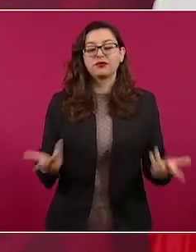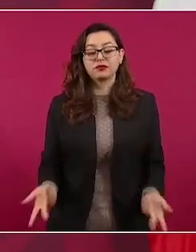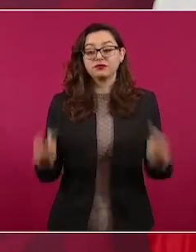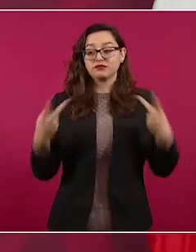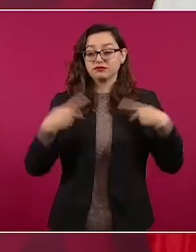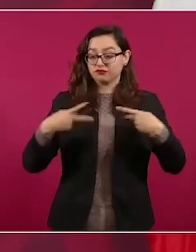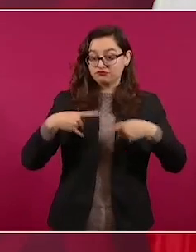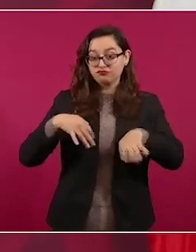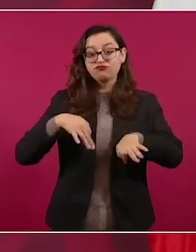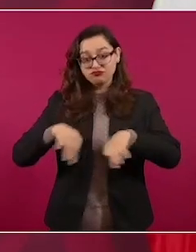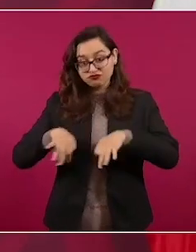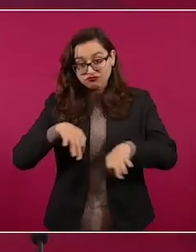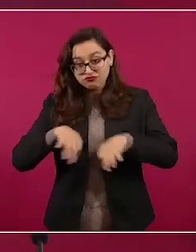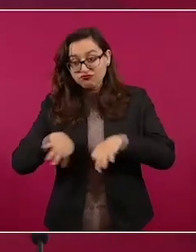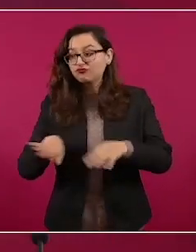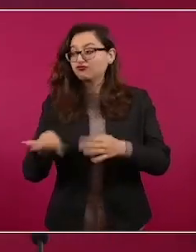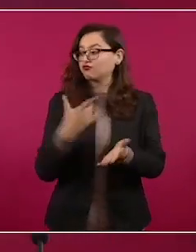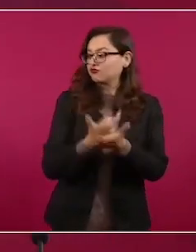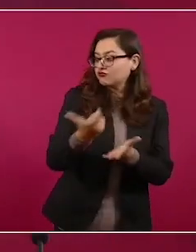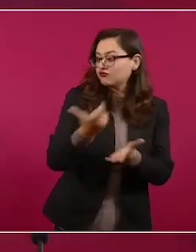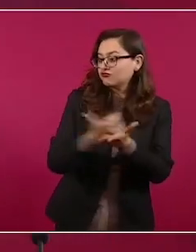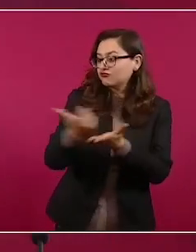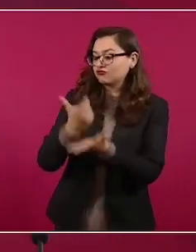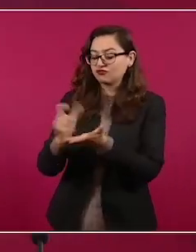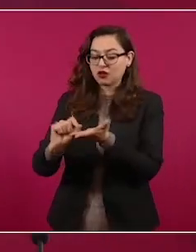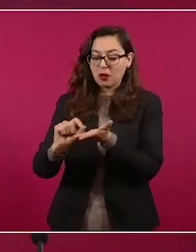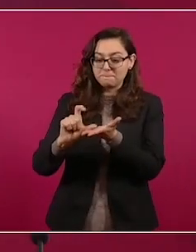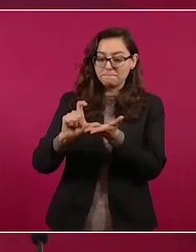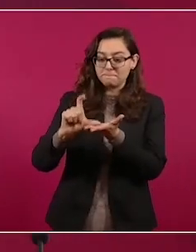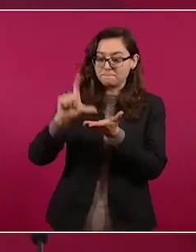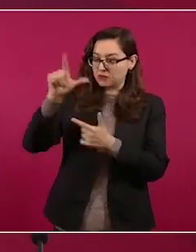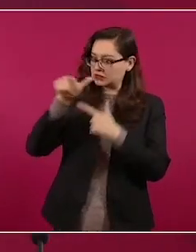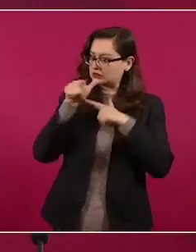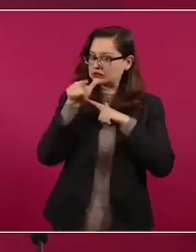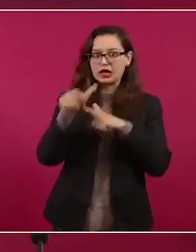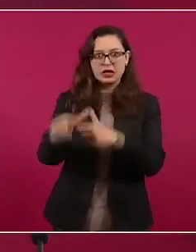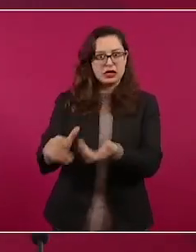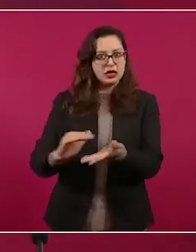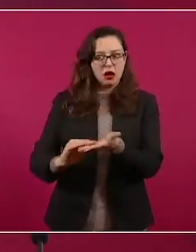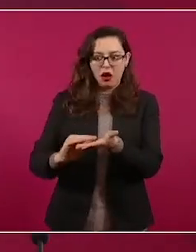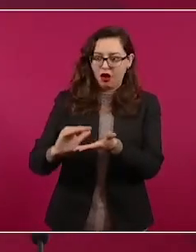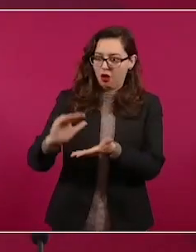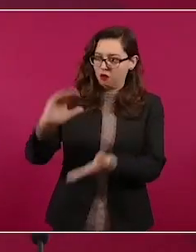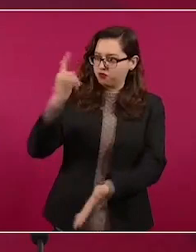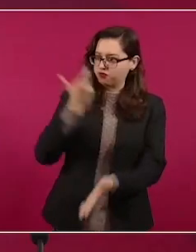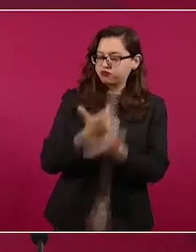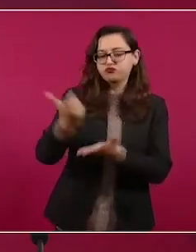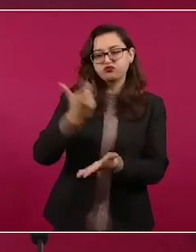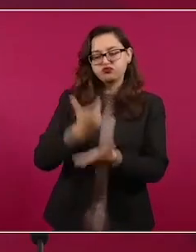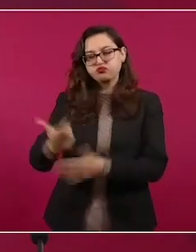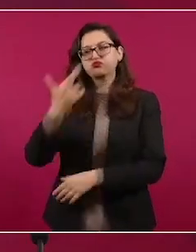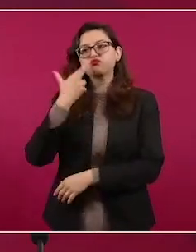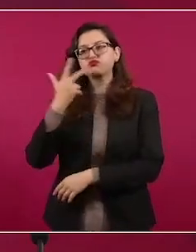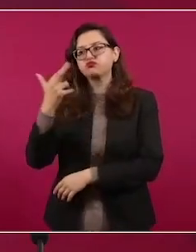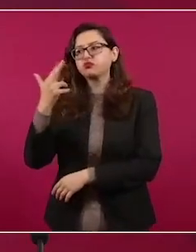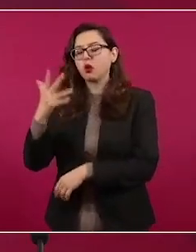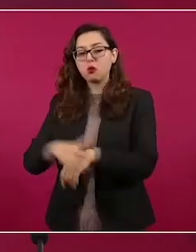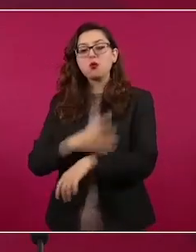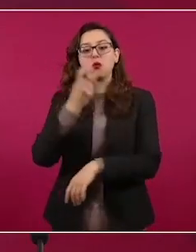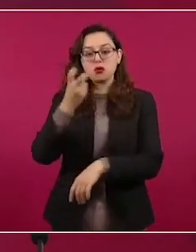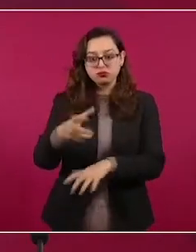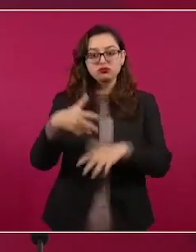salarios a los trabajadores, la marcha es para decir que 11 millones